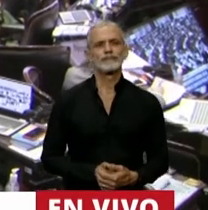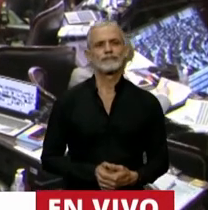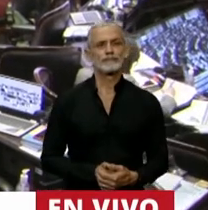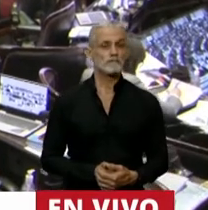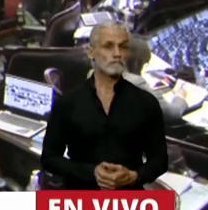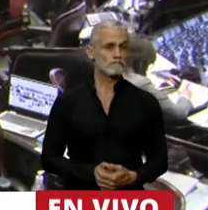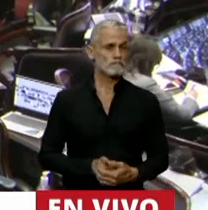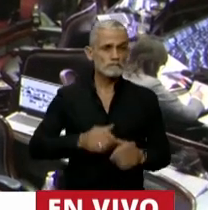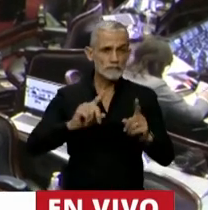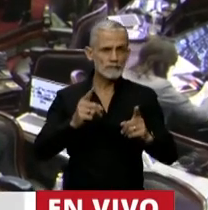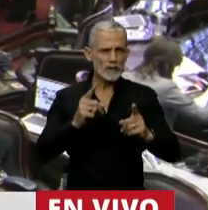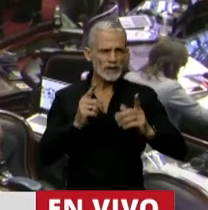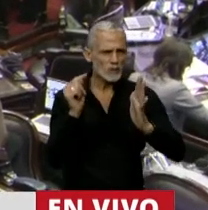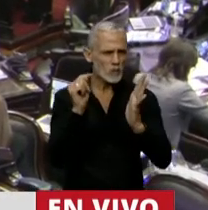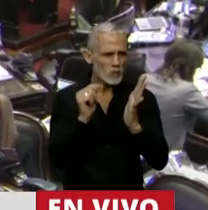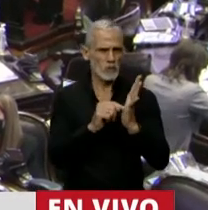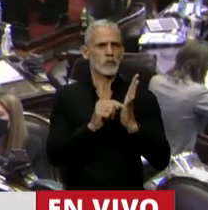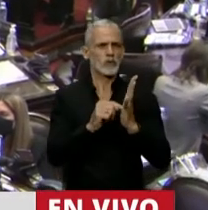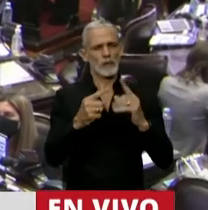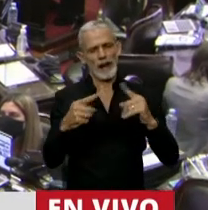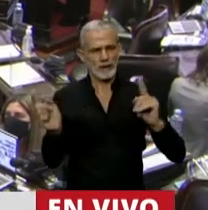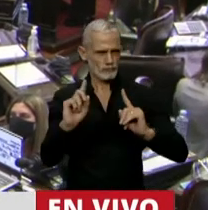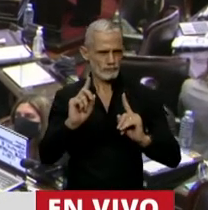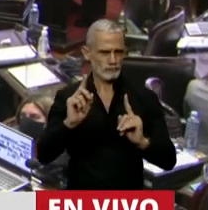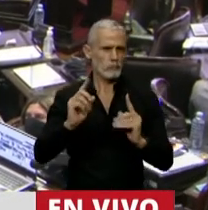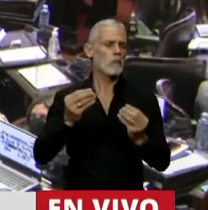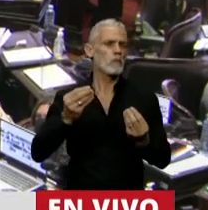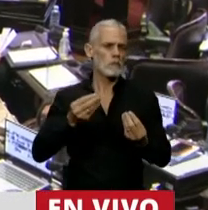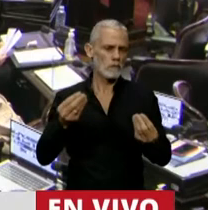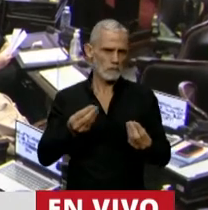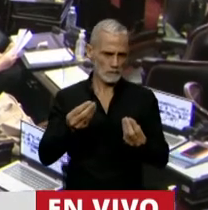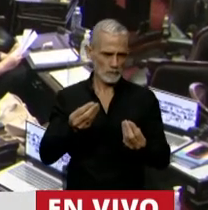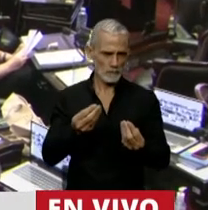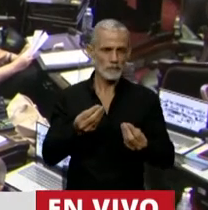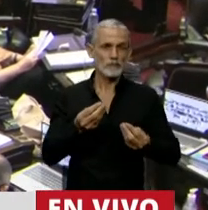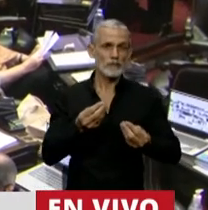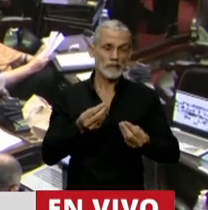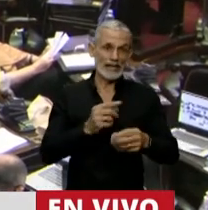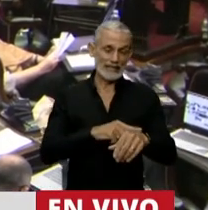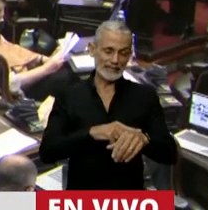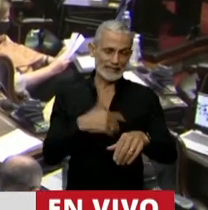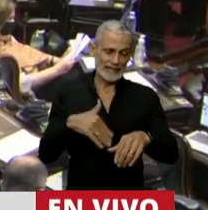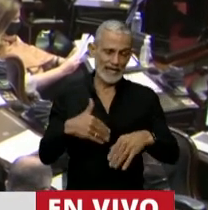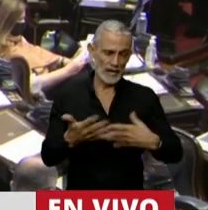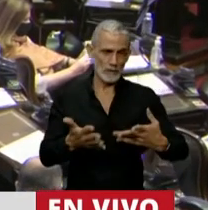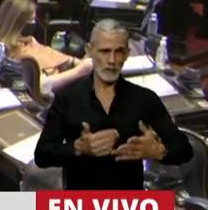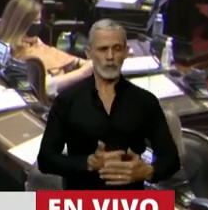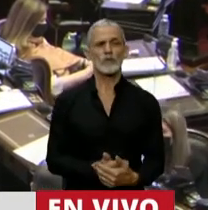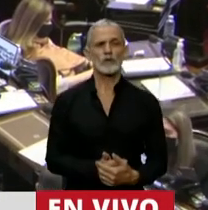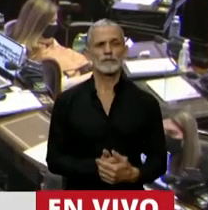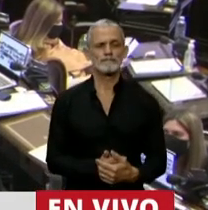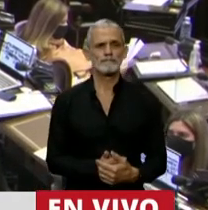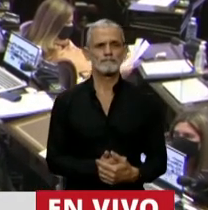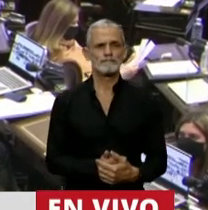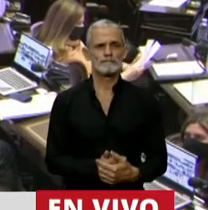Bueno, también yendo al grano, en orden a ganar tiempo, vamos